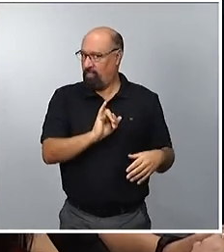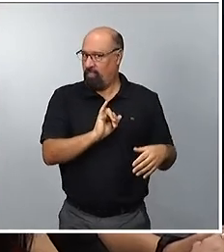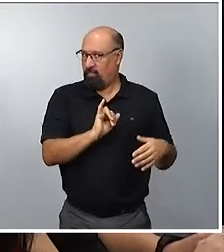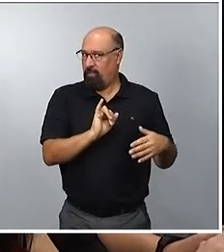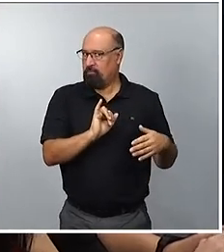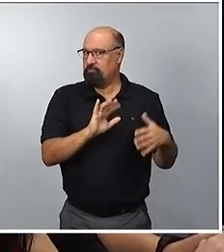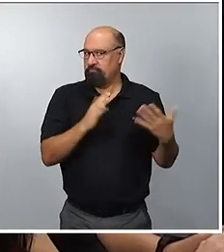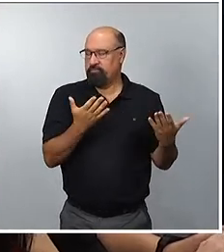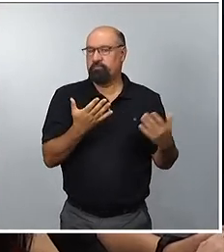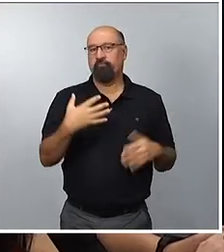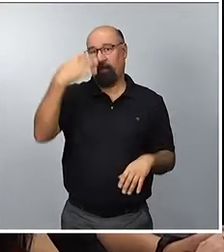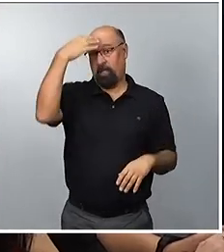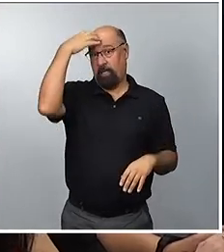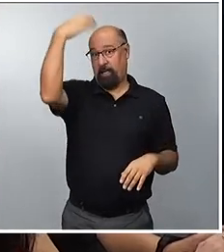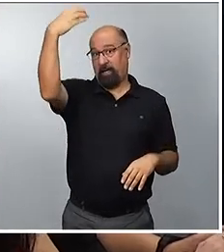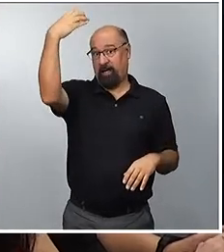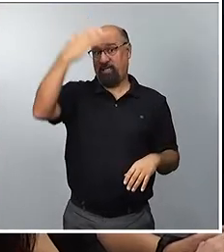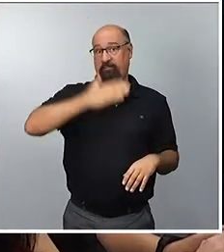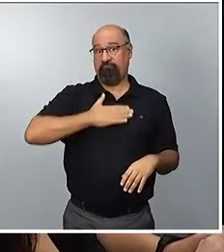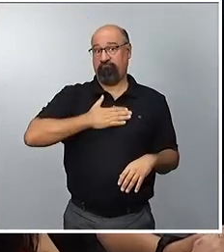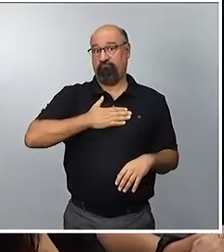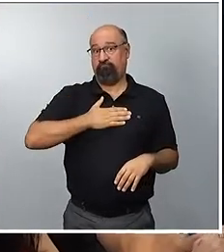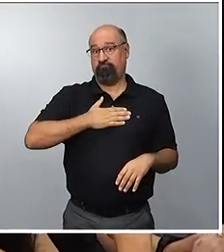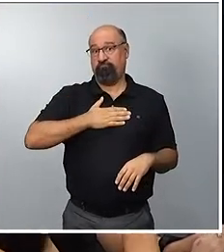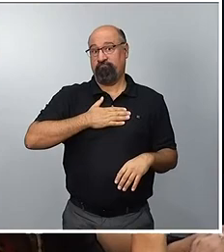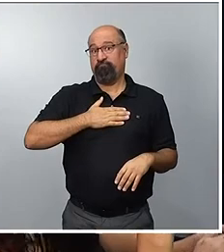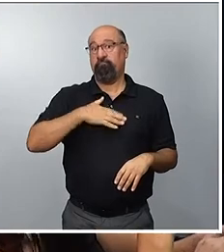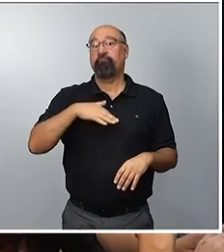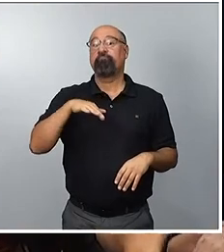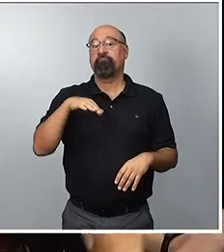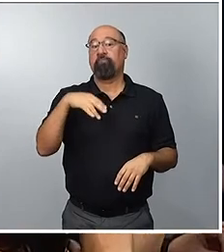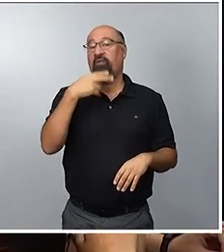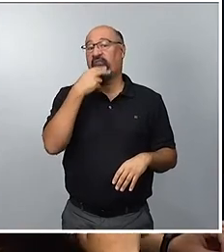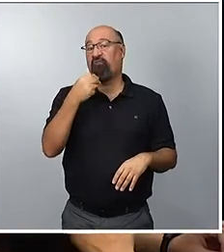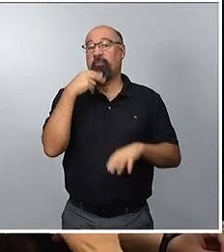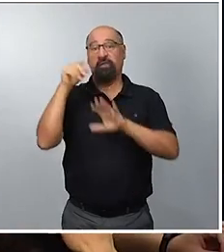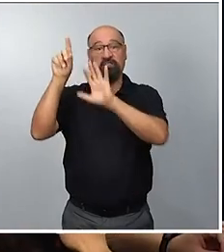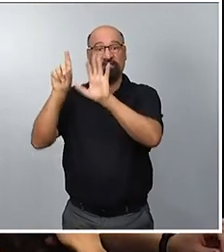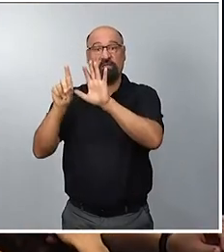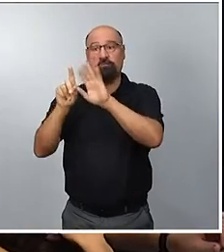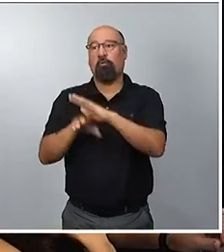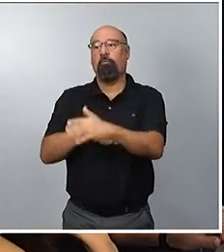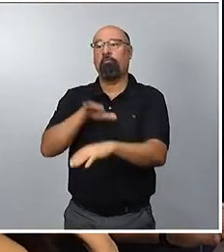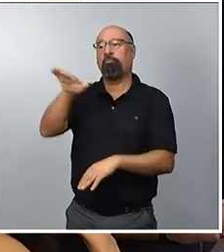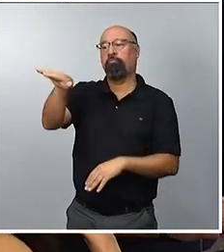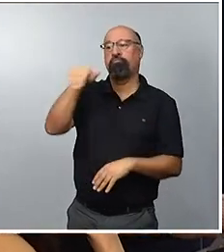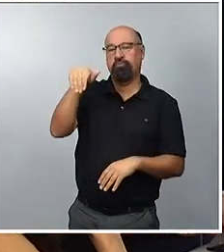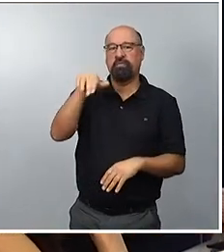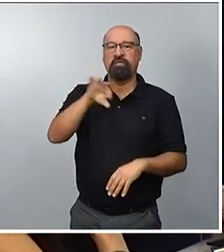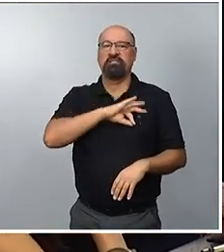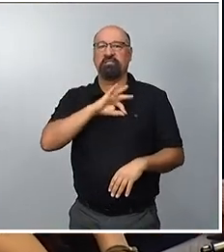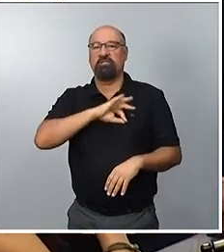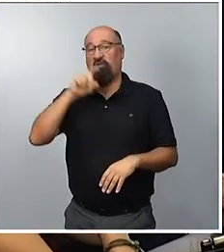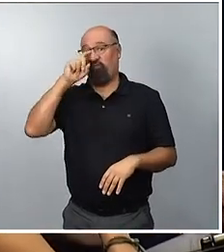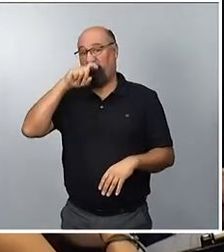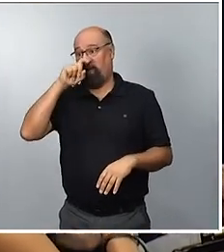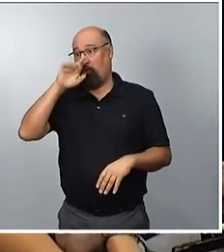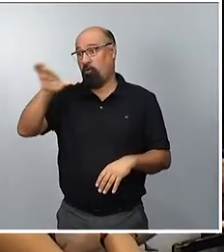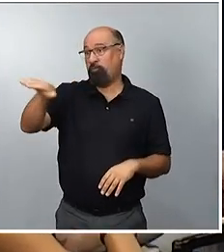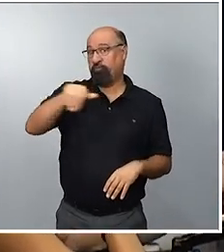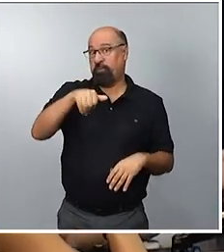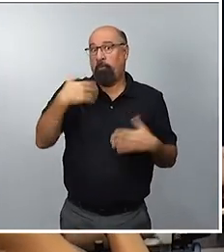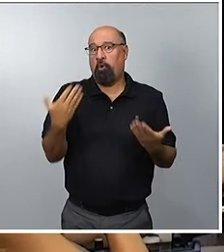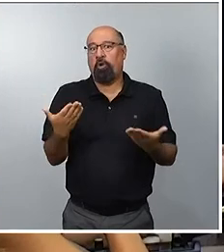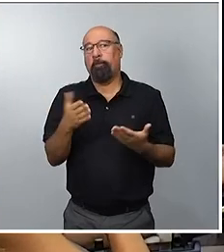mayoría, dado que el Rey, el Jefe del Estado, cuando encargó a Núñez Feijo la investidura, lo hizo porque no había una mayoría